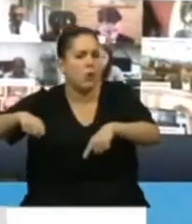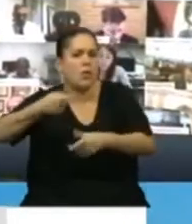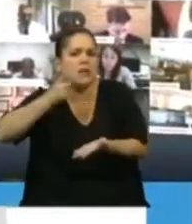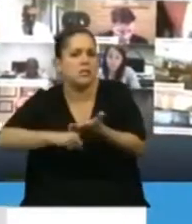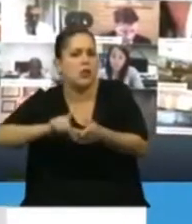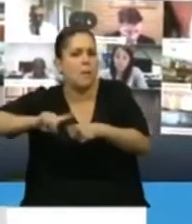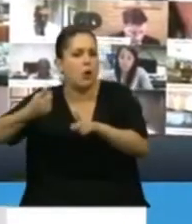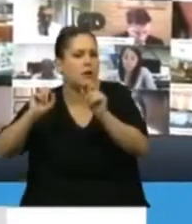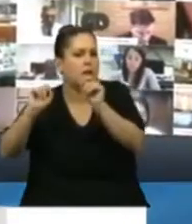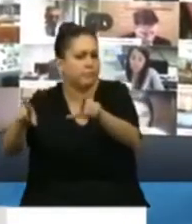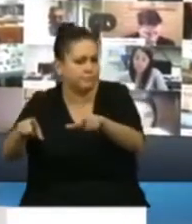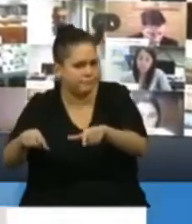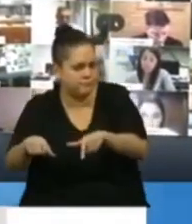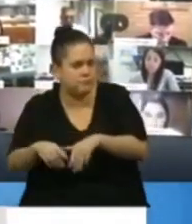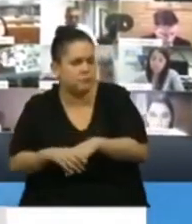públicas.